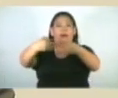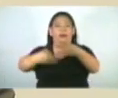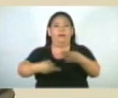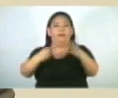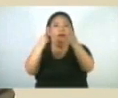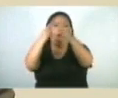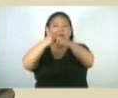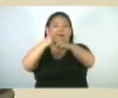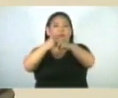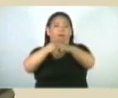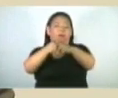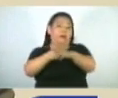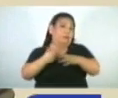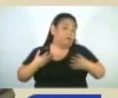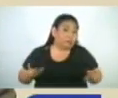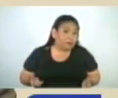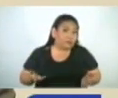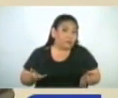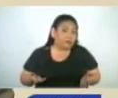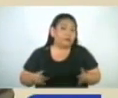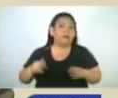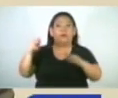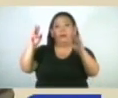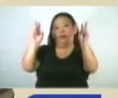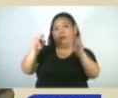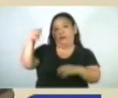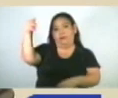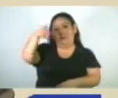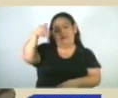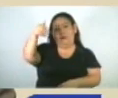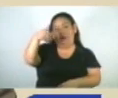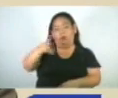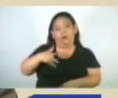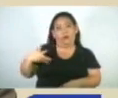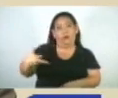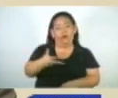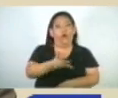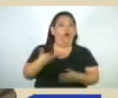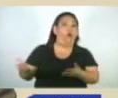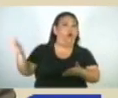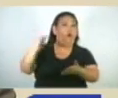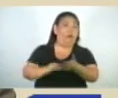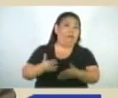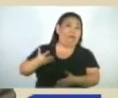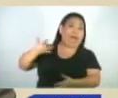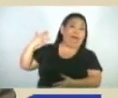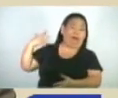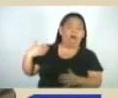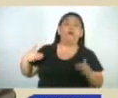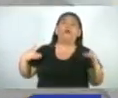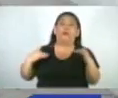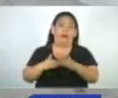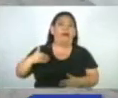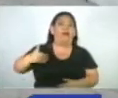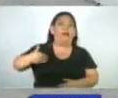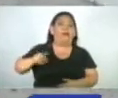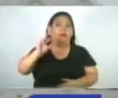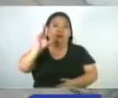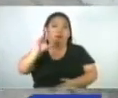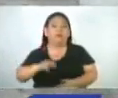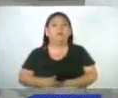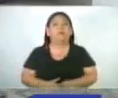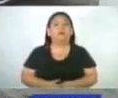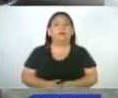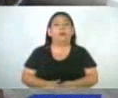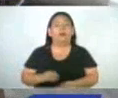digamos, educativa, en la que podamos regresar al bachillerato de tres años. Para el